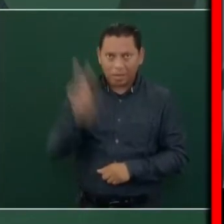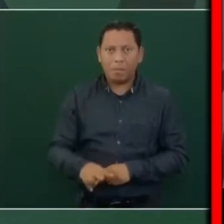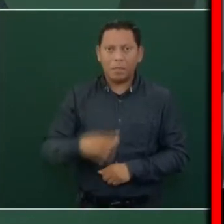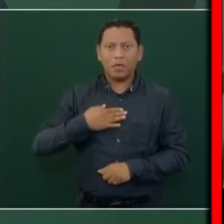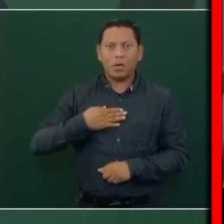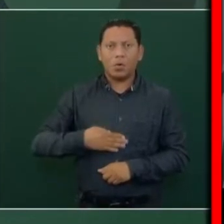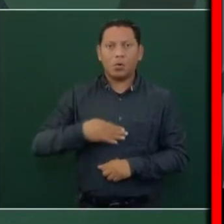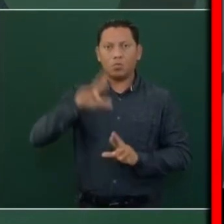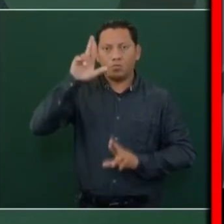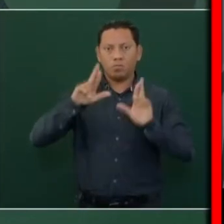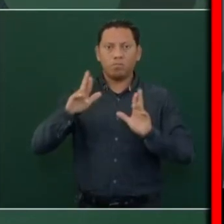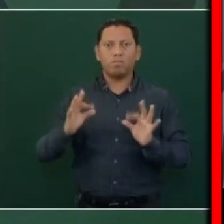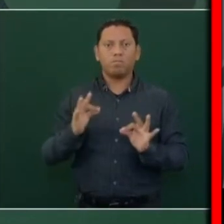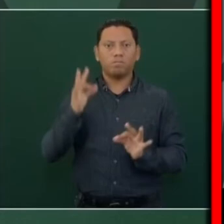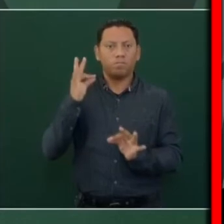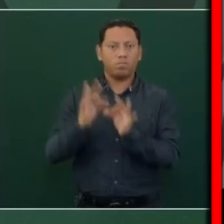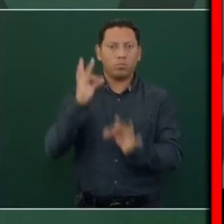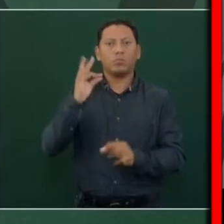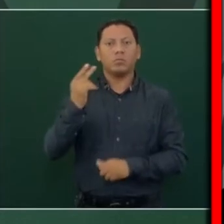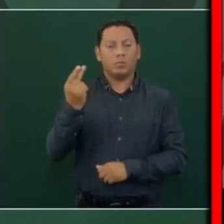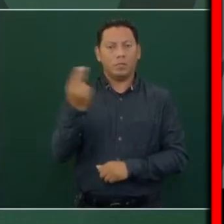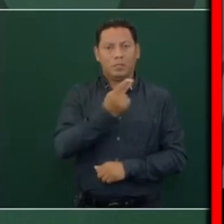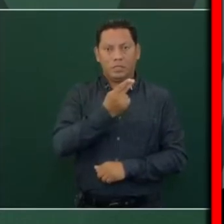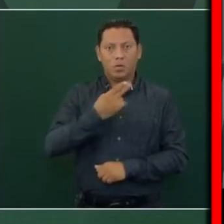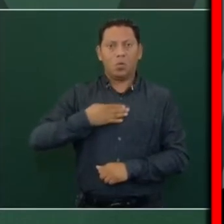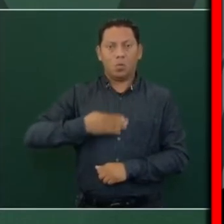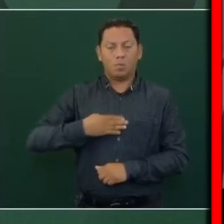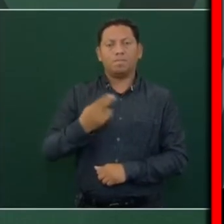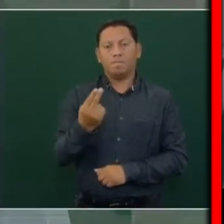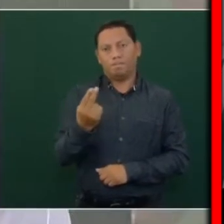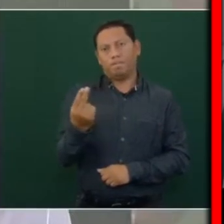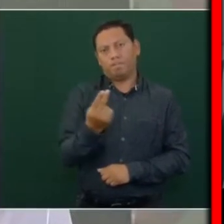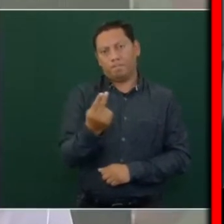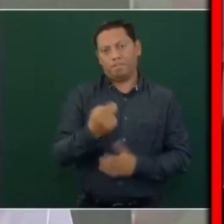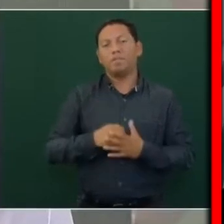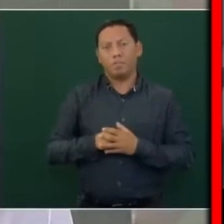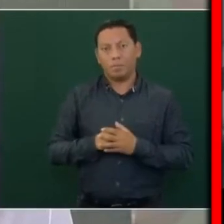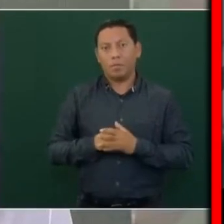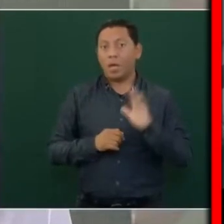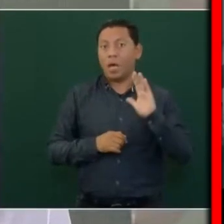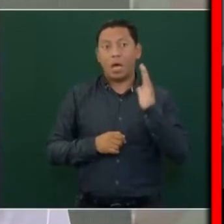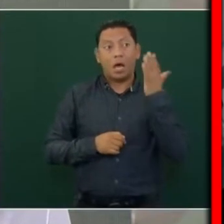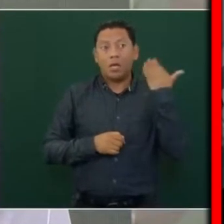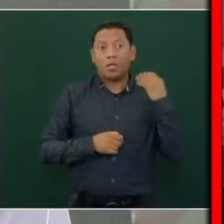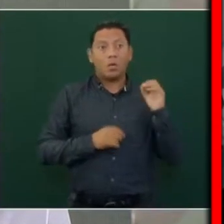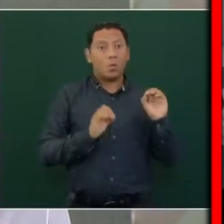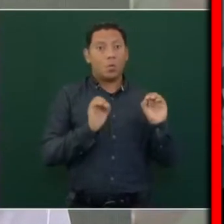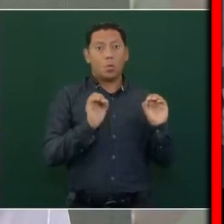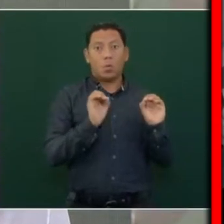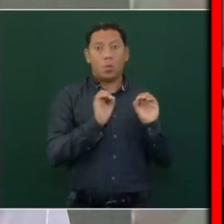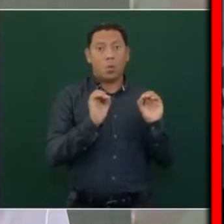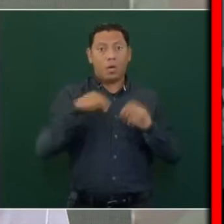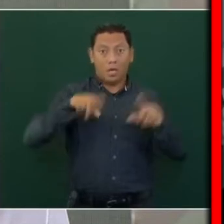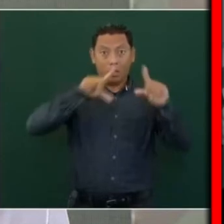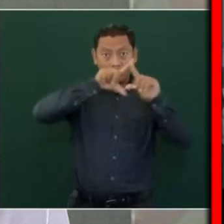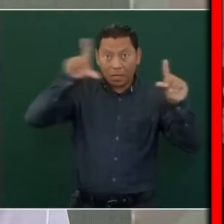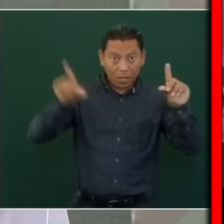que no había en nuestro país.